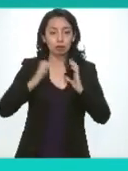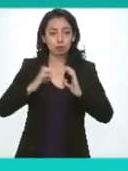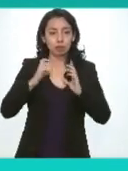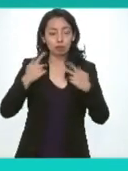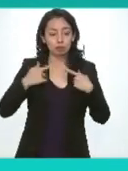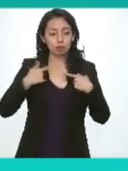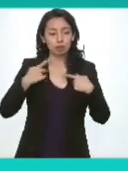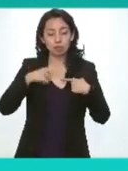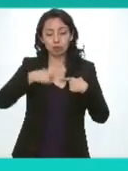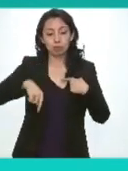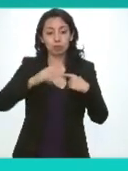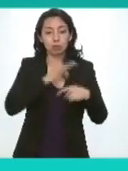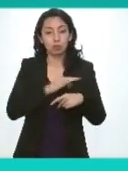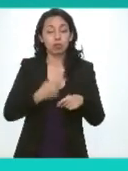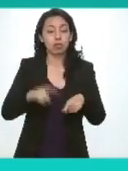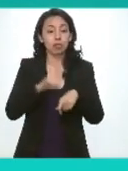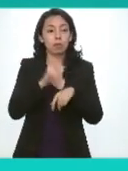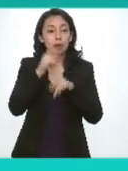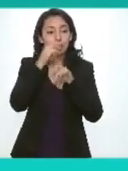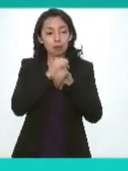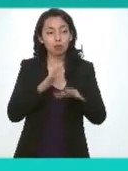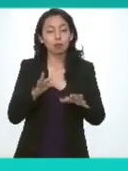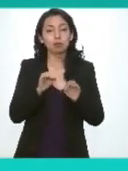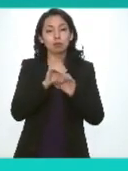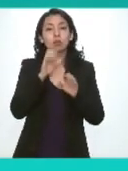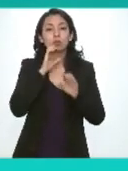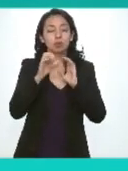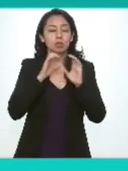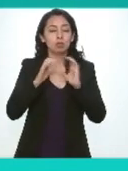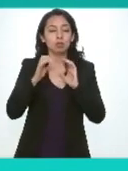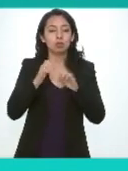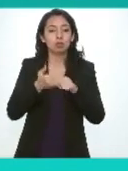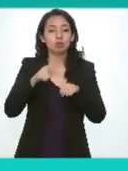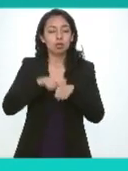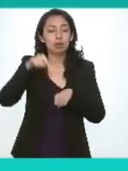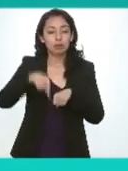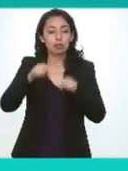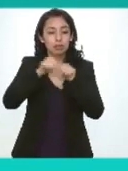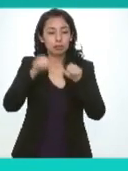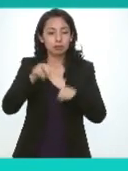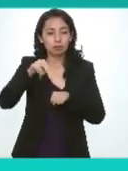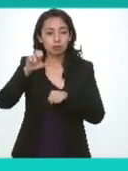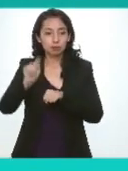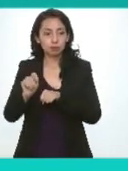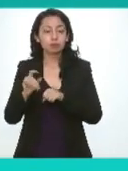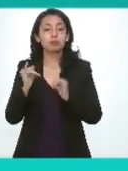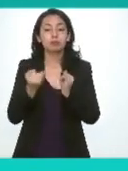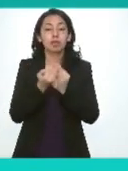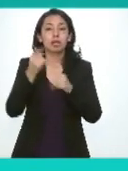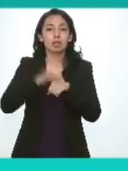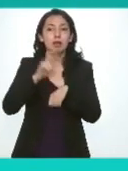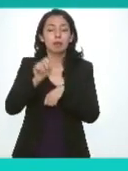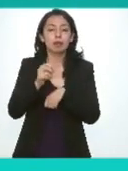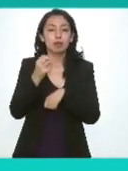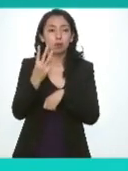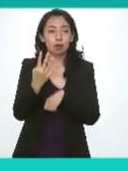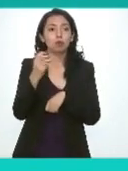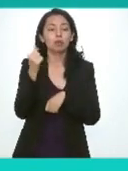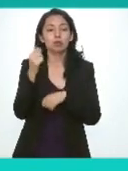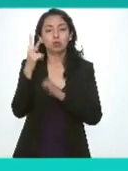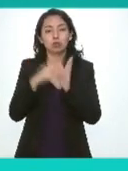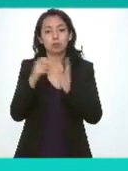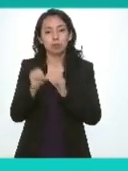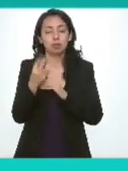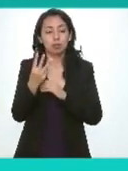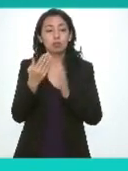ordinaria de la comisión de vinculación promoción difusión y comunicación social de este sistema que se celebró el veinticuatro de agosto de dos mil veintitrés por lo que le